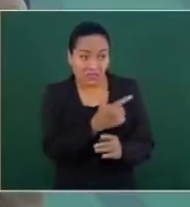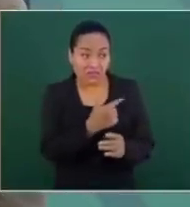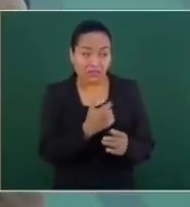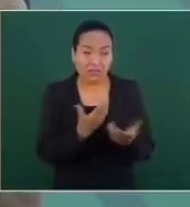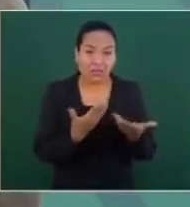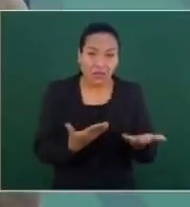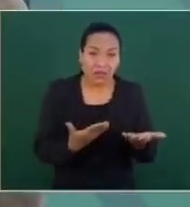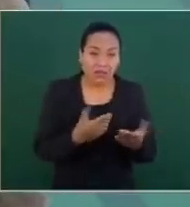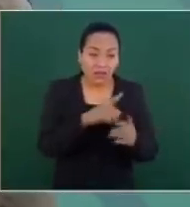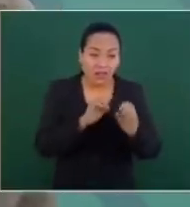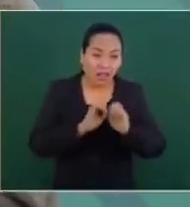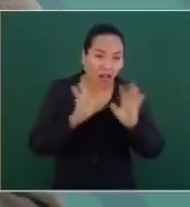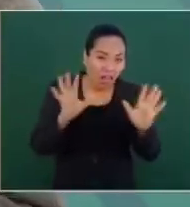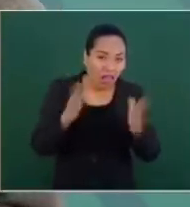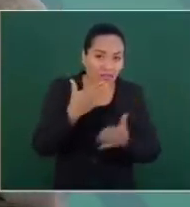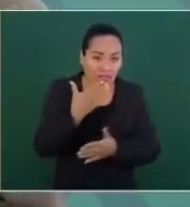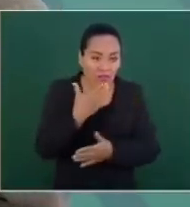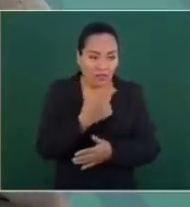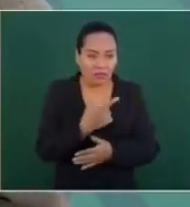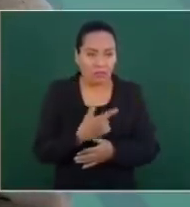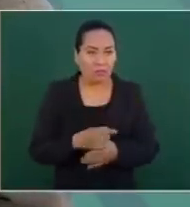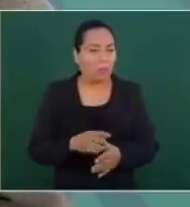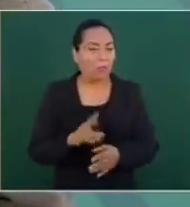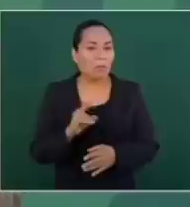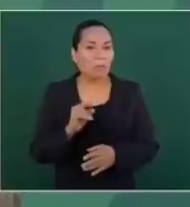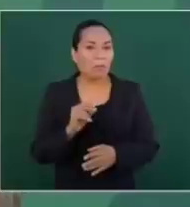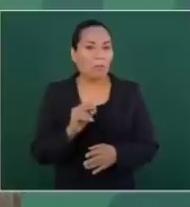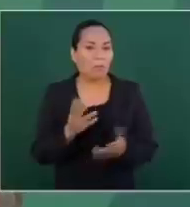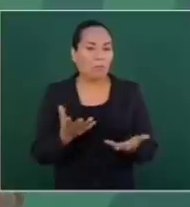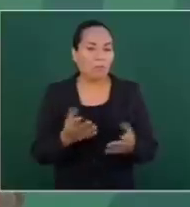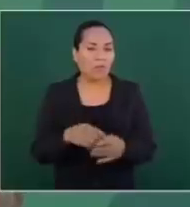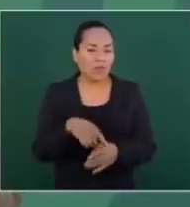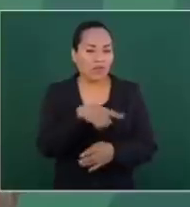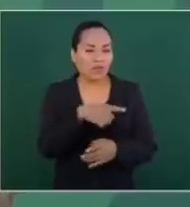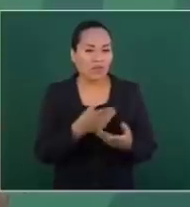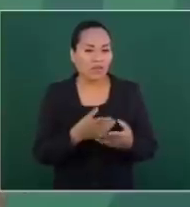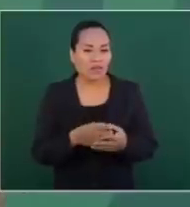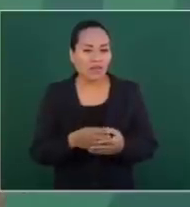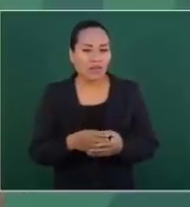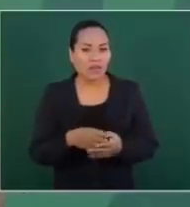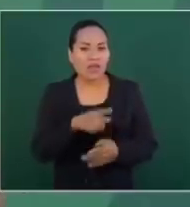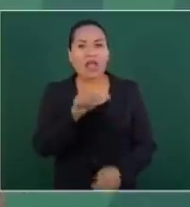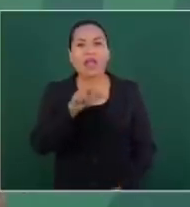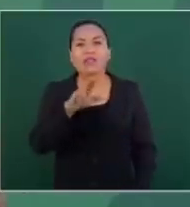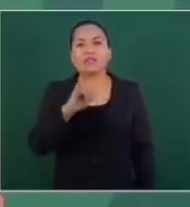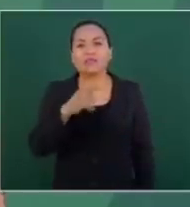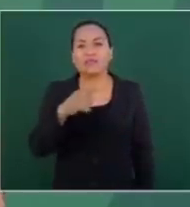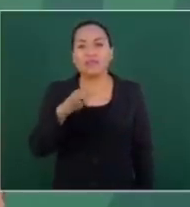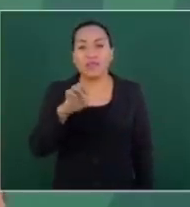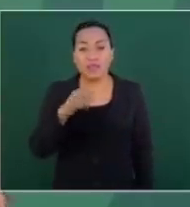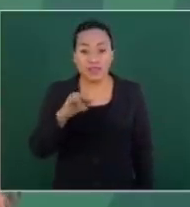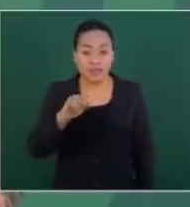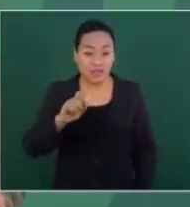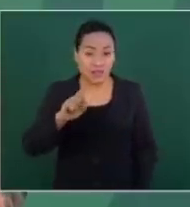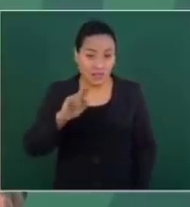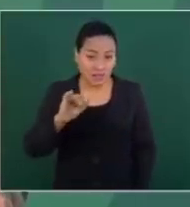no hay simpatías. Carmen Aristegui escribe